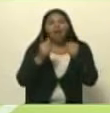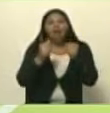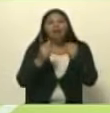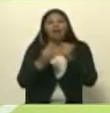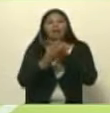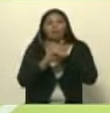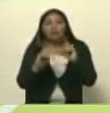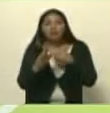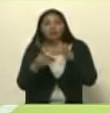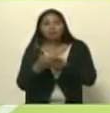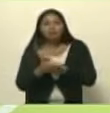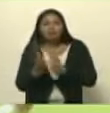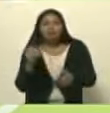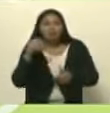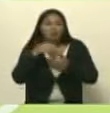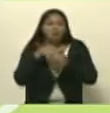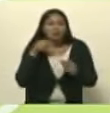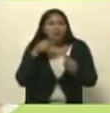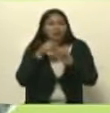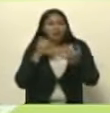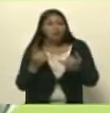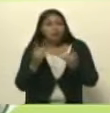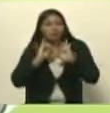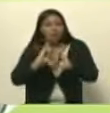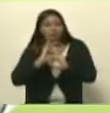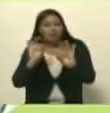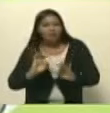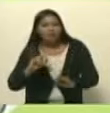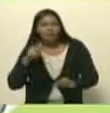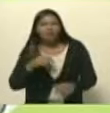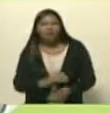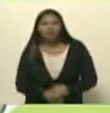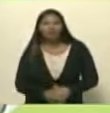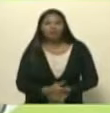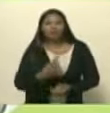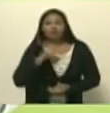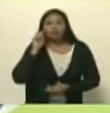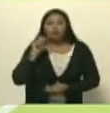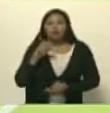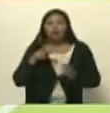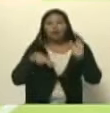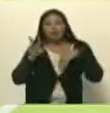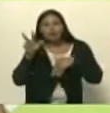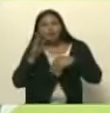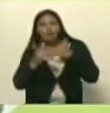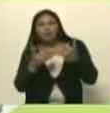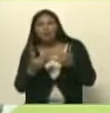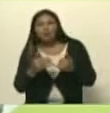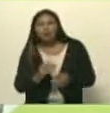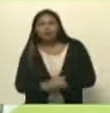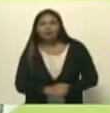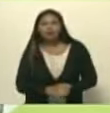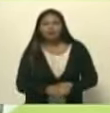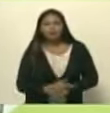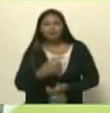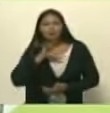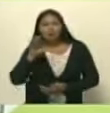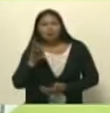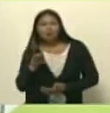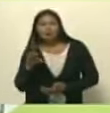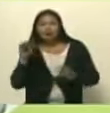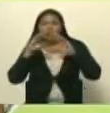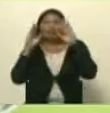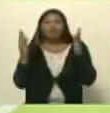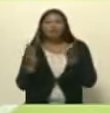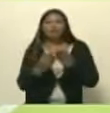por la intervención directa como hubo hubo acá en el 13 en otros países por ejemplo en Brasil en